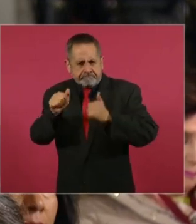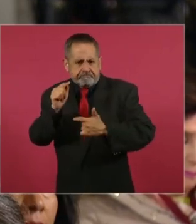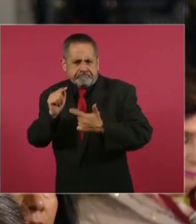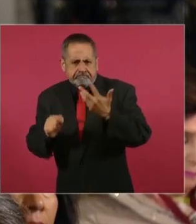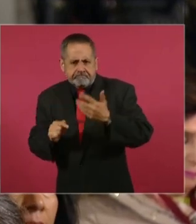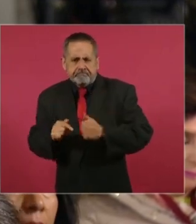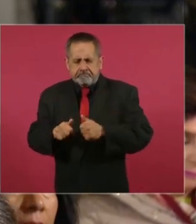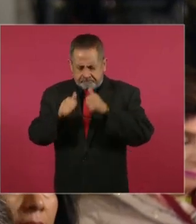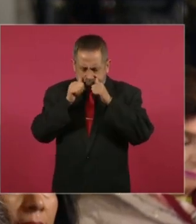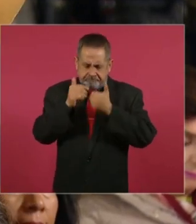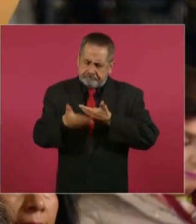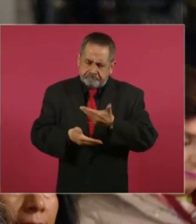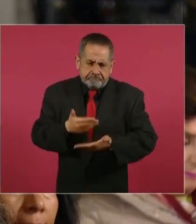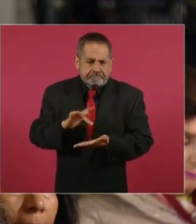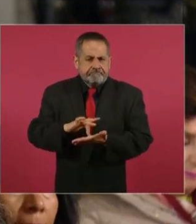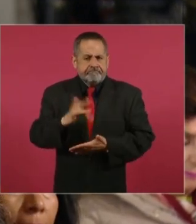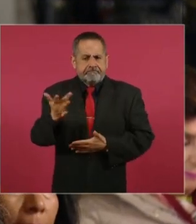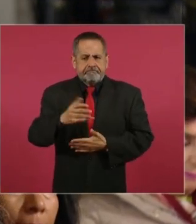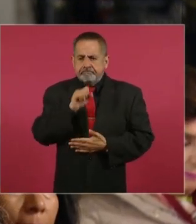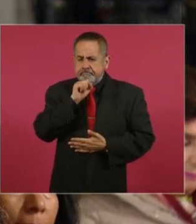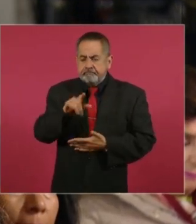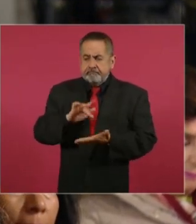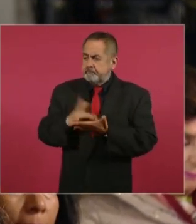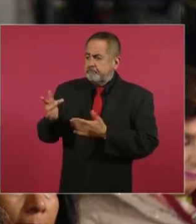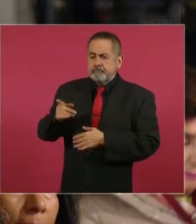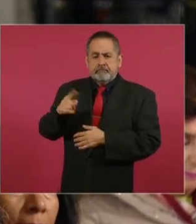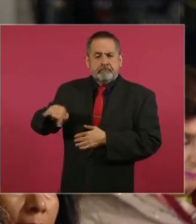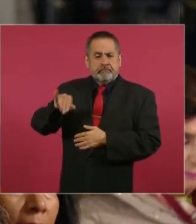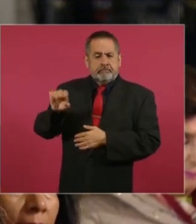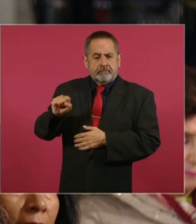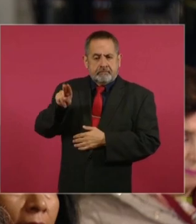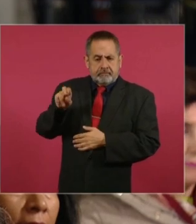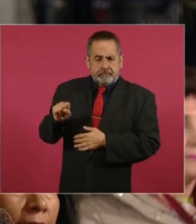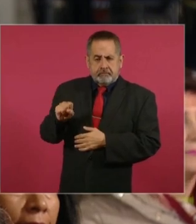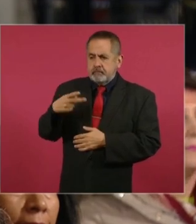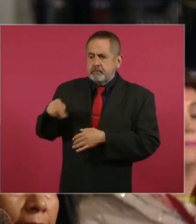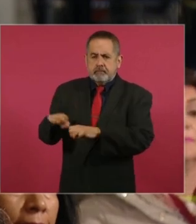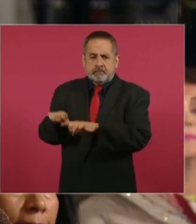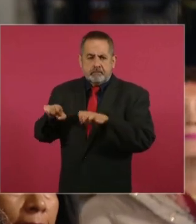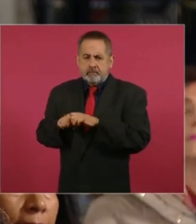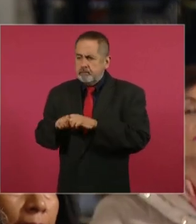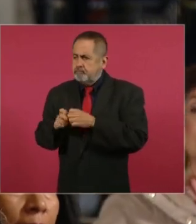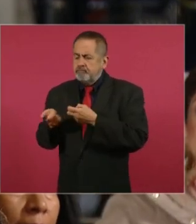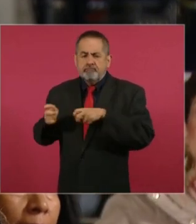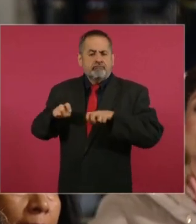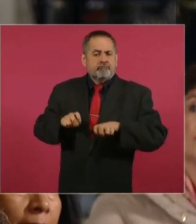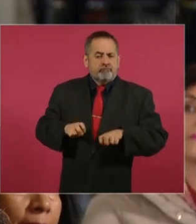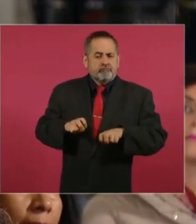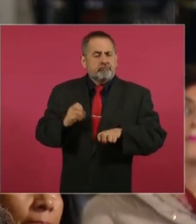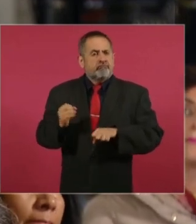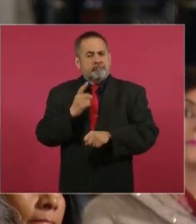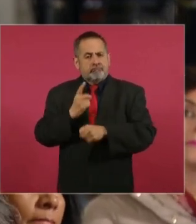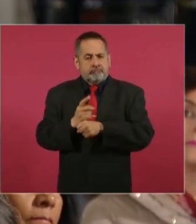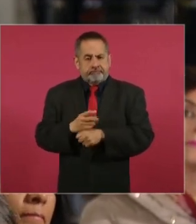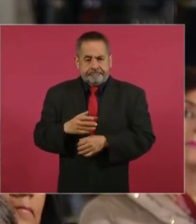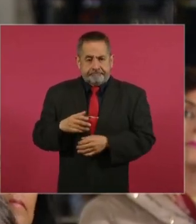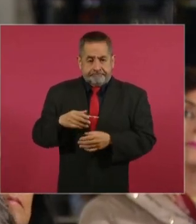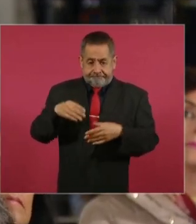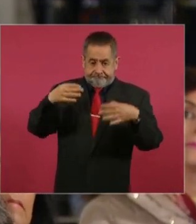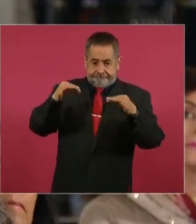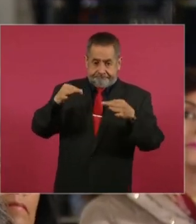les pongo yo aquí. Agradecerle, por supuesto, a Jesús y al equipo que nos dan esa oportunidad como medio de comunicación. Aquí en mi mano